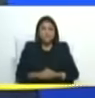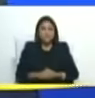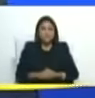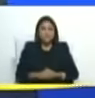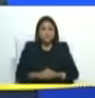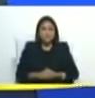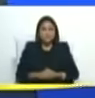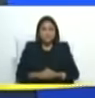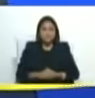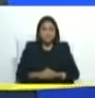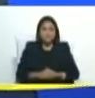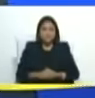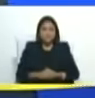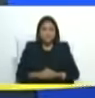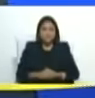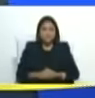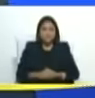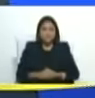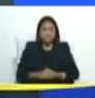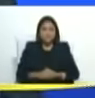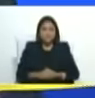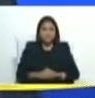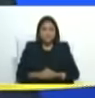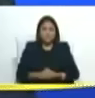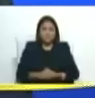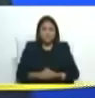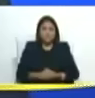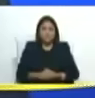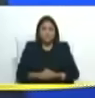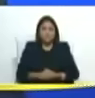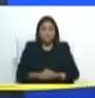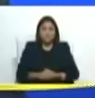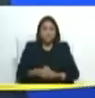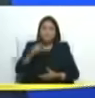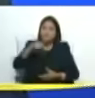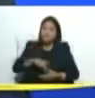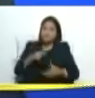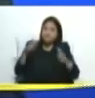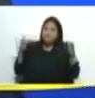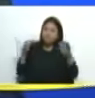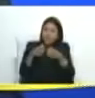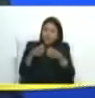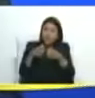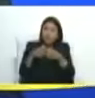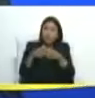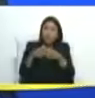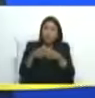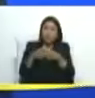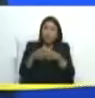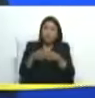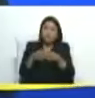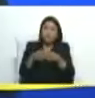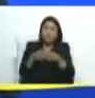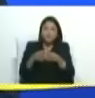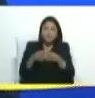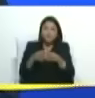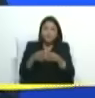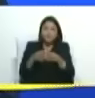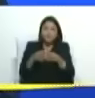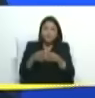En este Consejo de Seguridad Ampliado